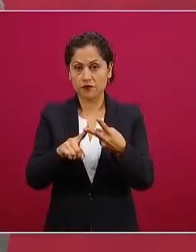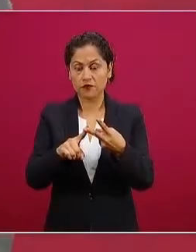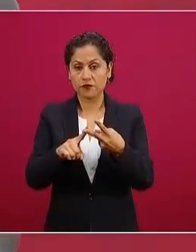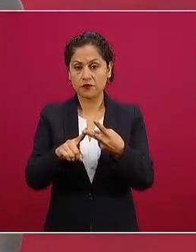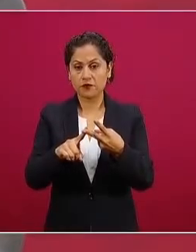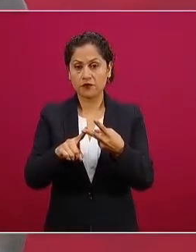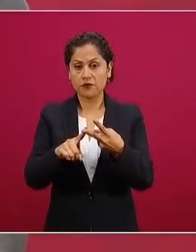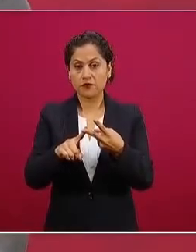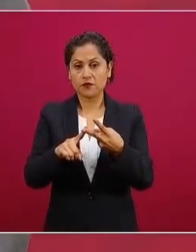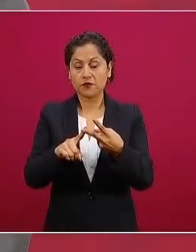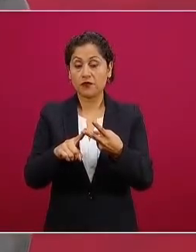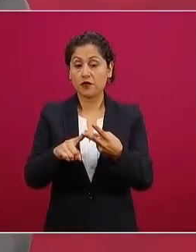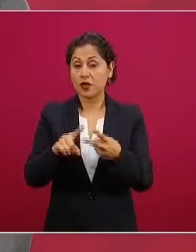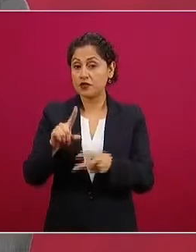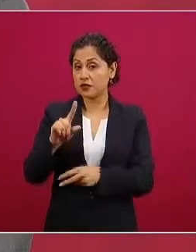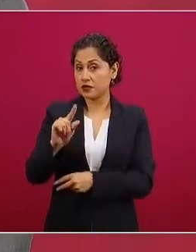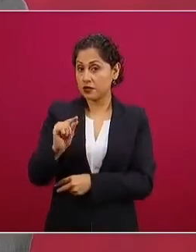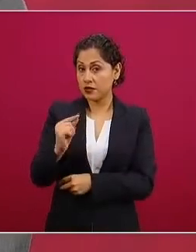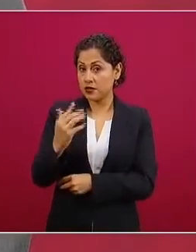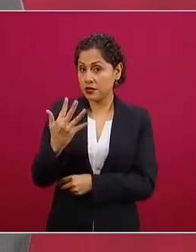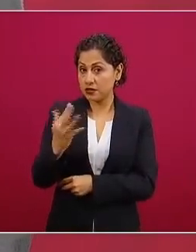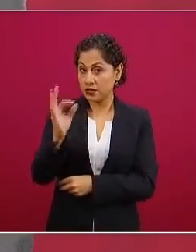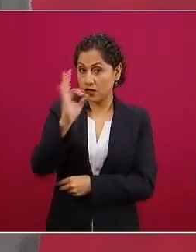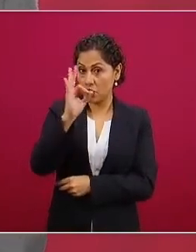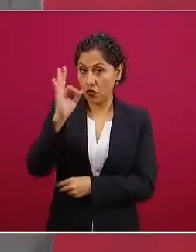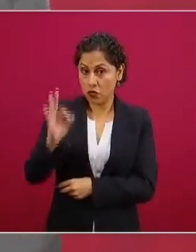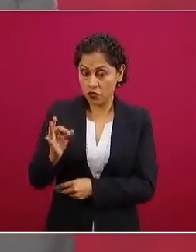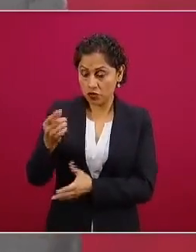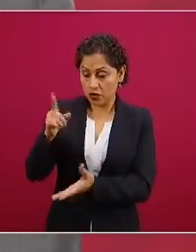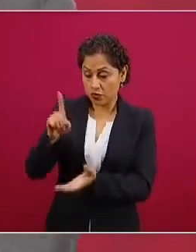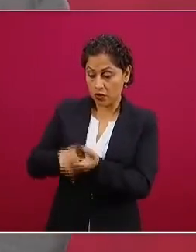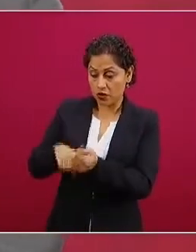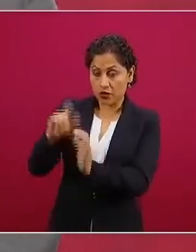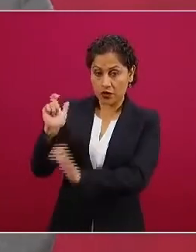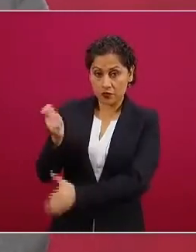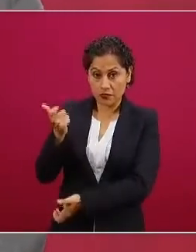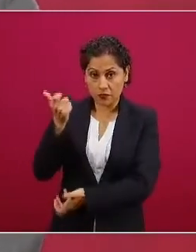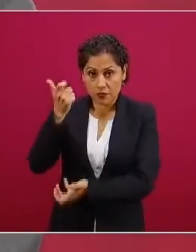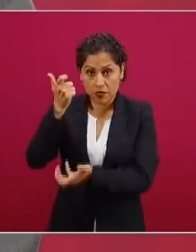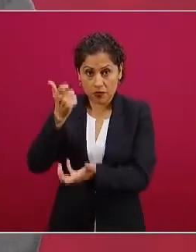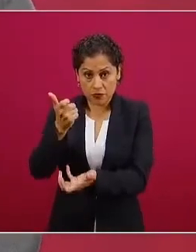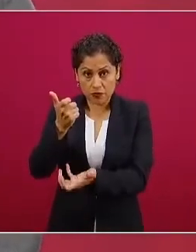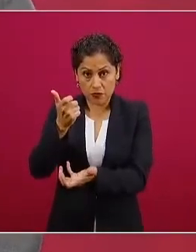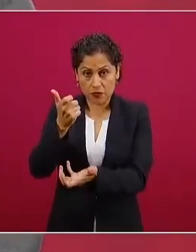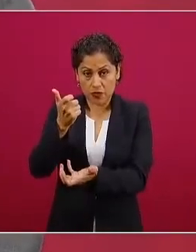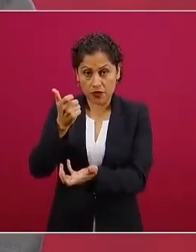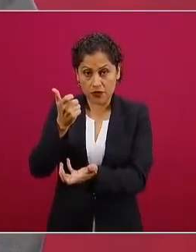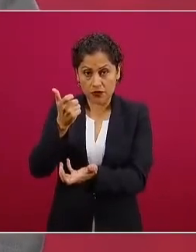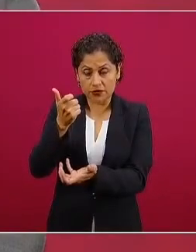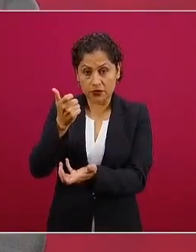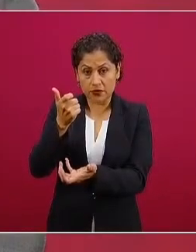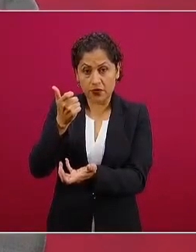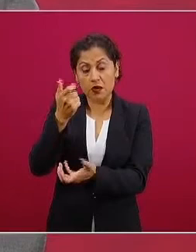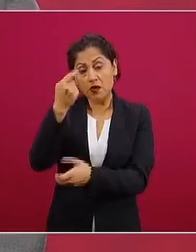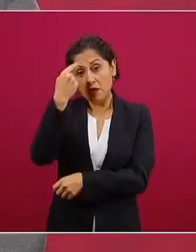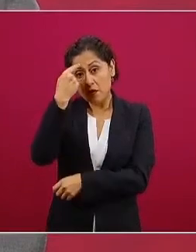ciento del presupuesto disponible de las partidas